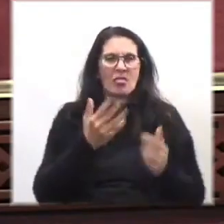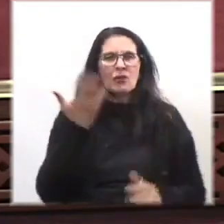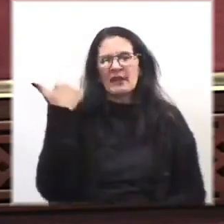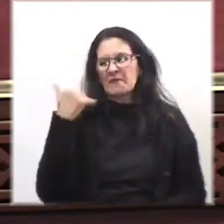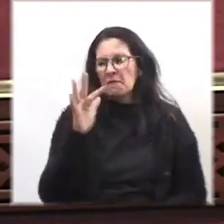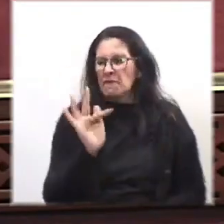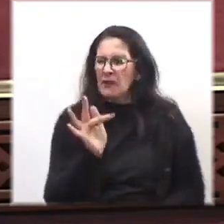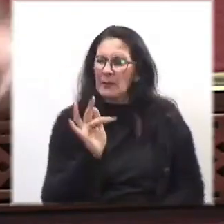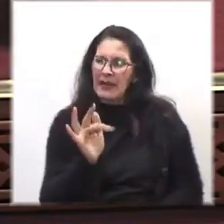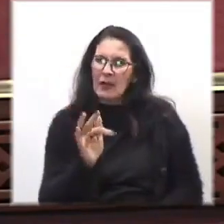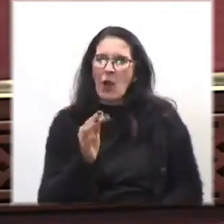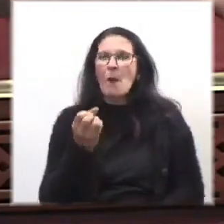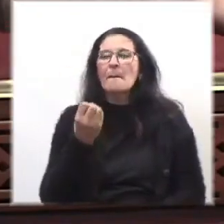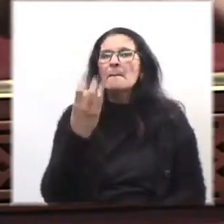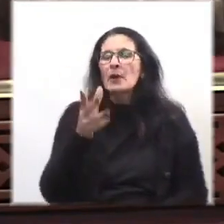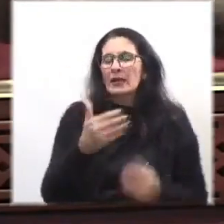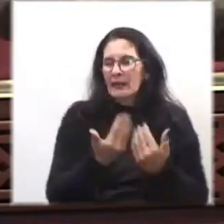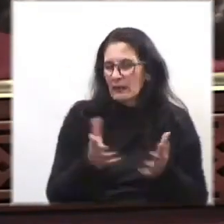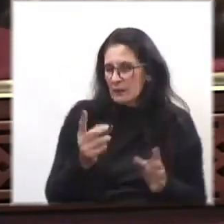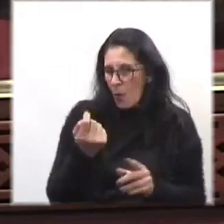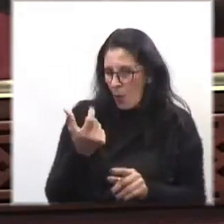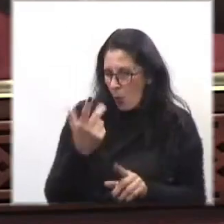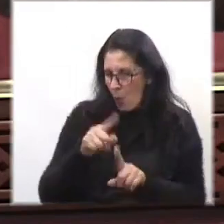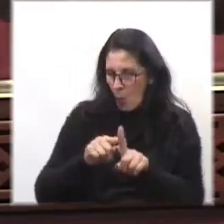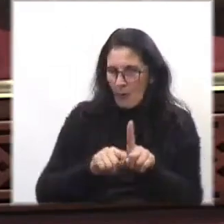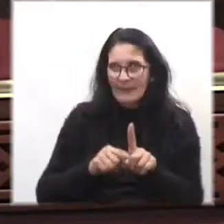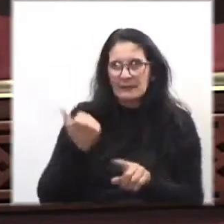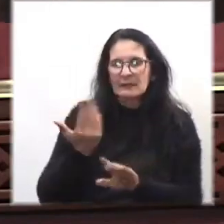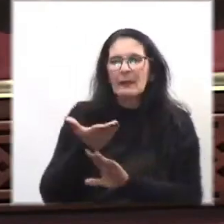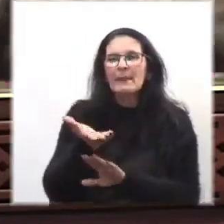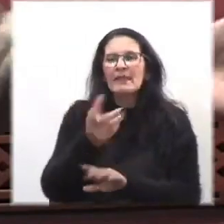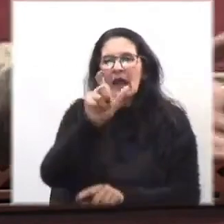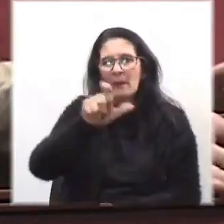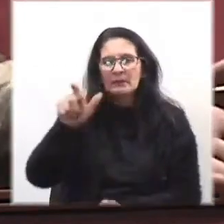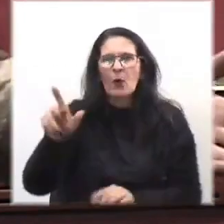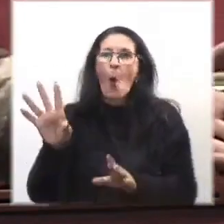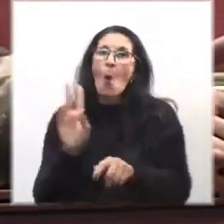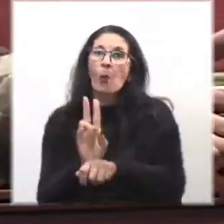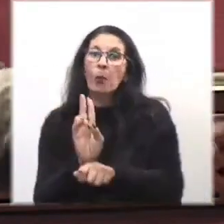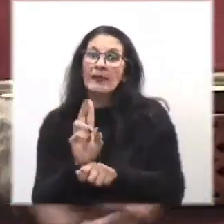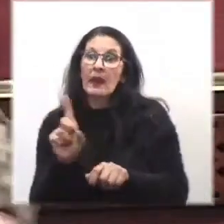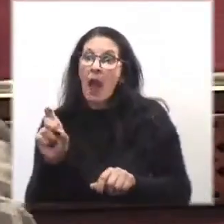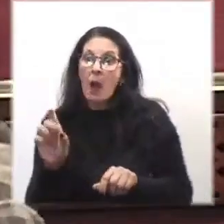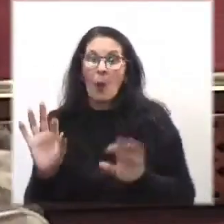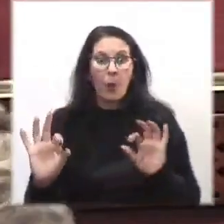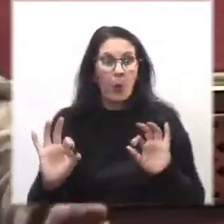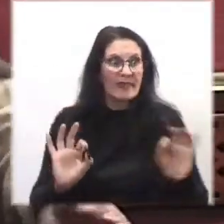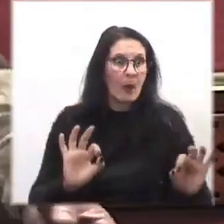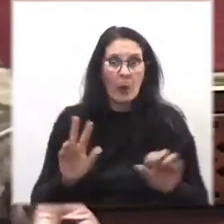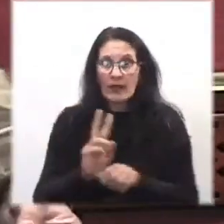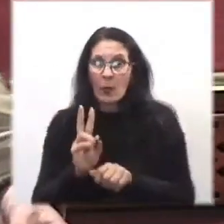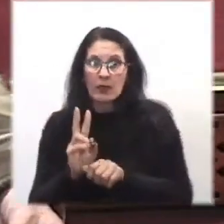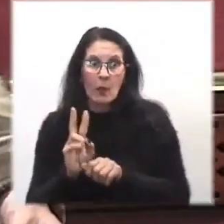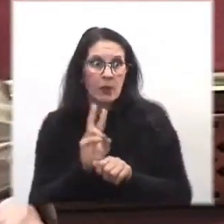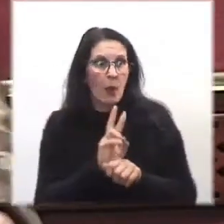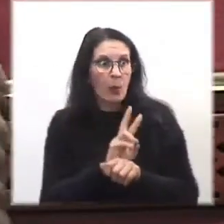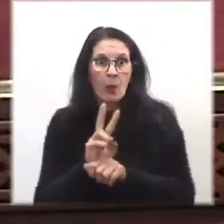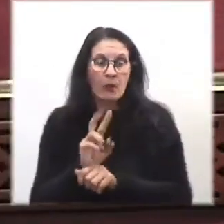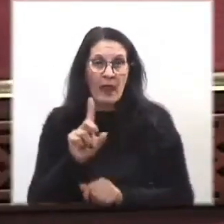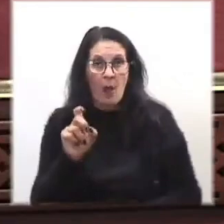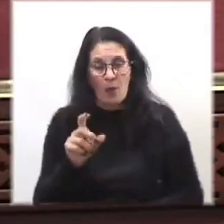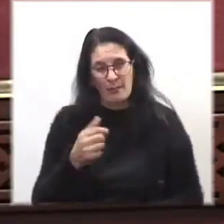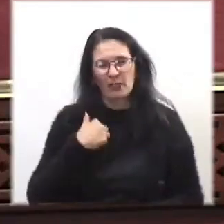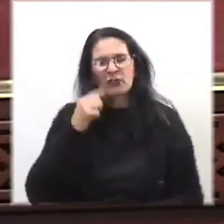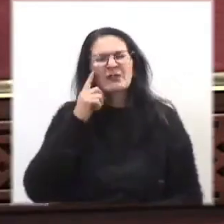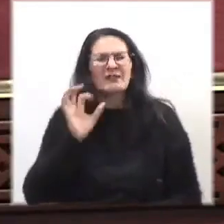mes se le pide a la población que cuide el agua. Estoy seguro, presidente,